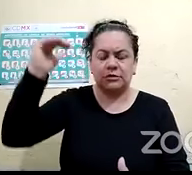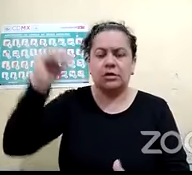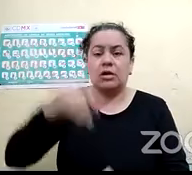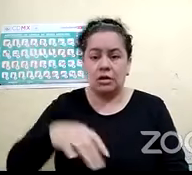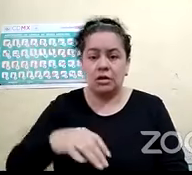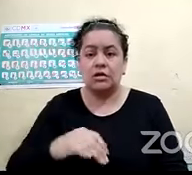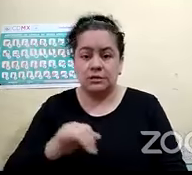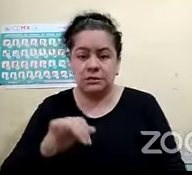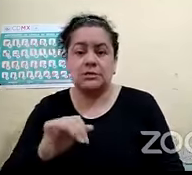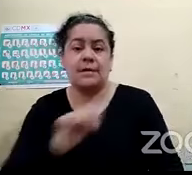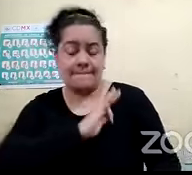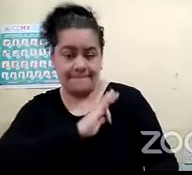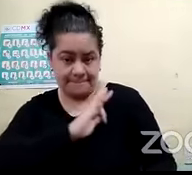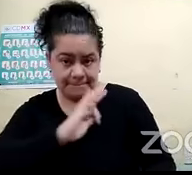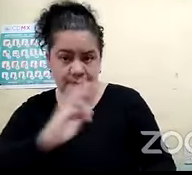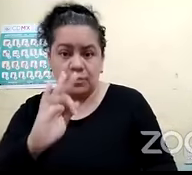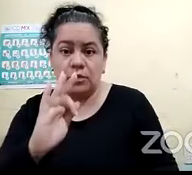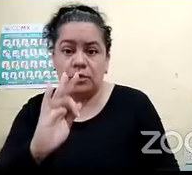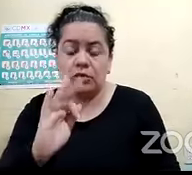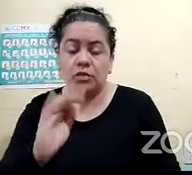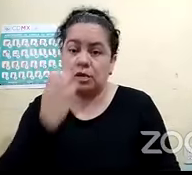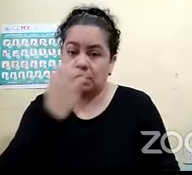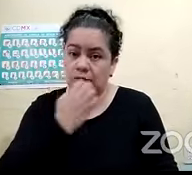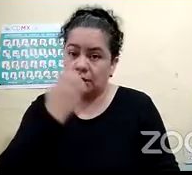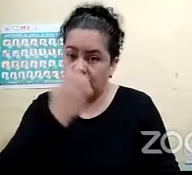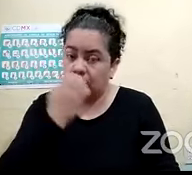Escuela Nacional para Ciegos, que está en Ciudad de México.